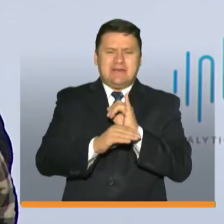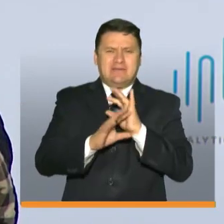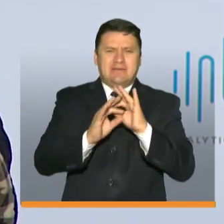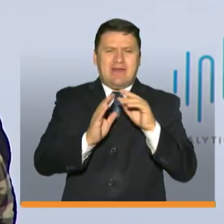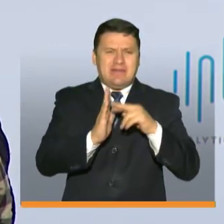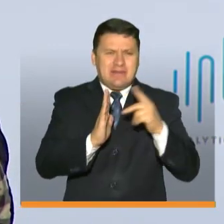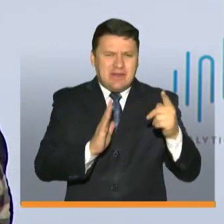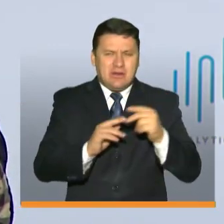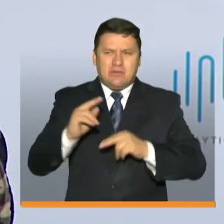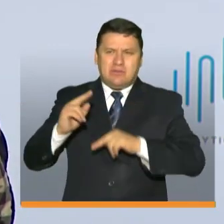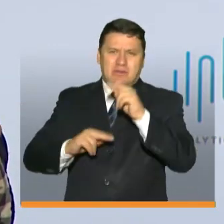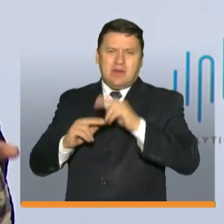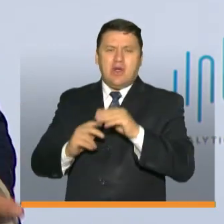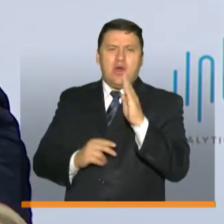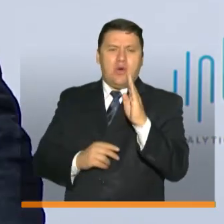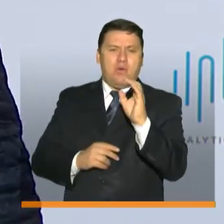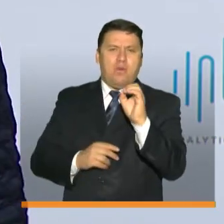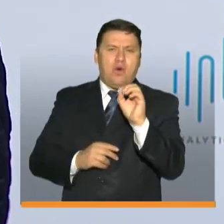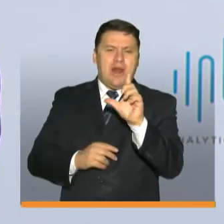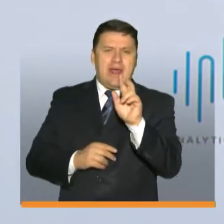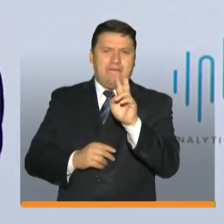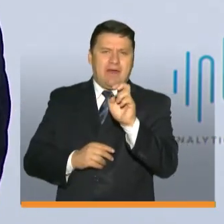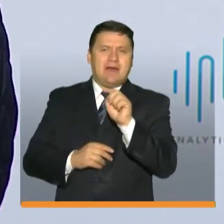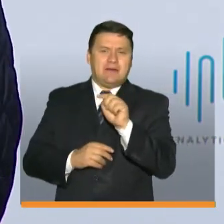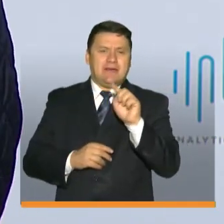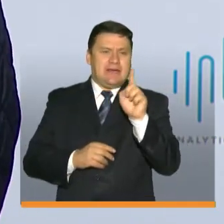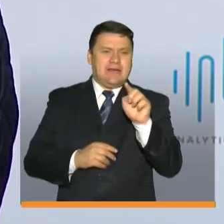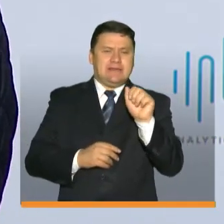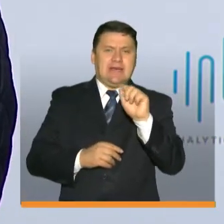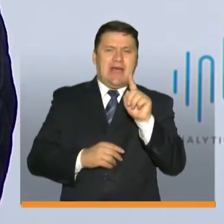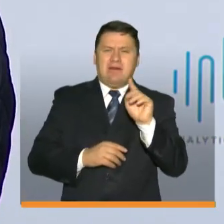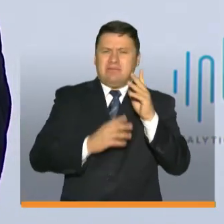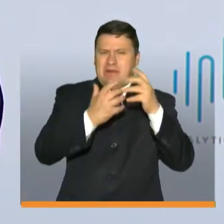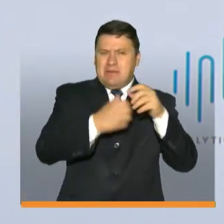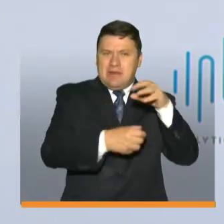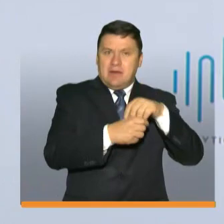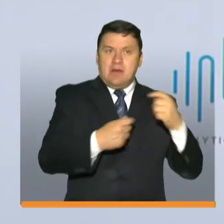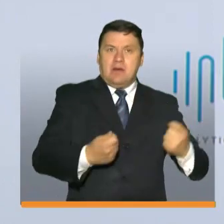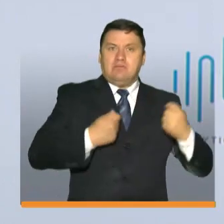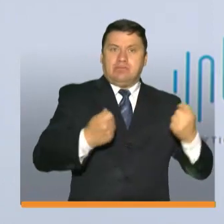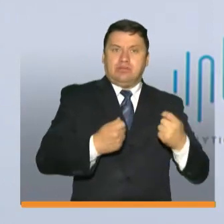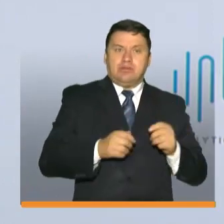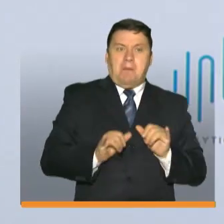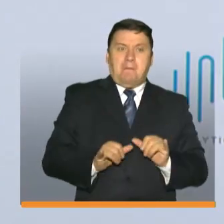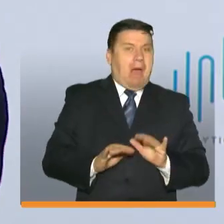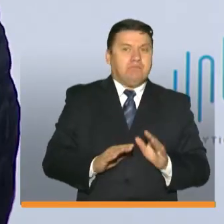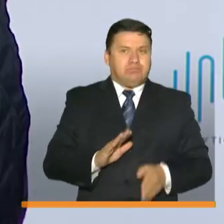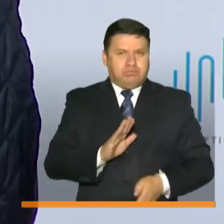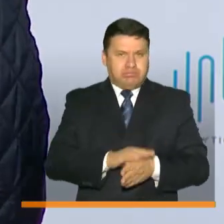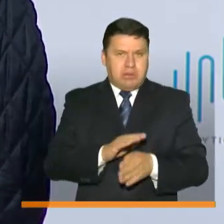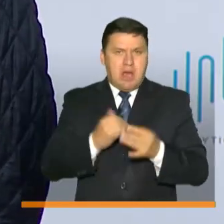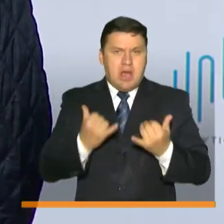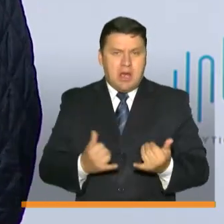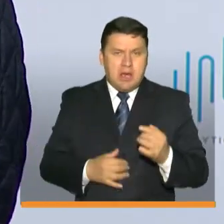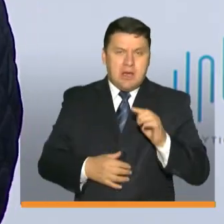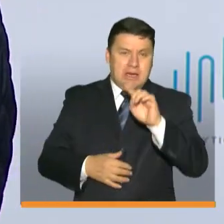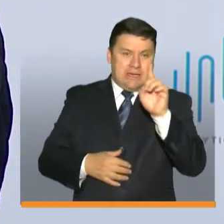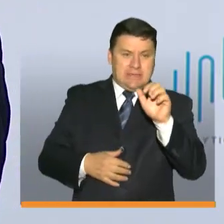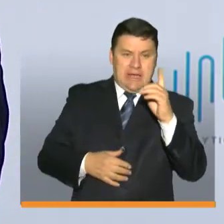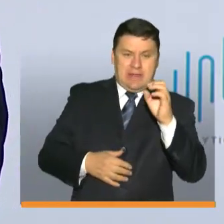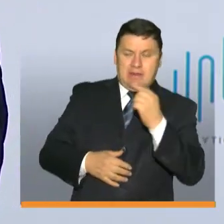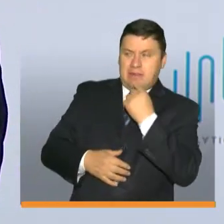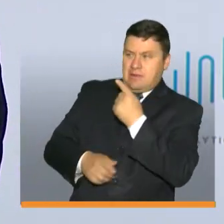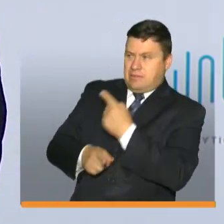formación técnica la constructora Bolívar y colombina sea esto es una muestra que la campaña no para es una muestra que así como ahorita Sandra nos lo